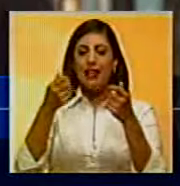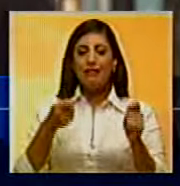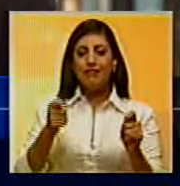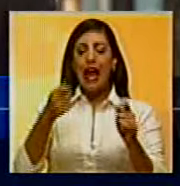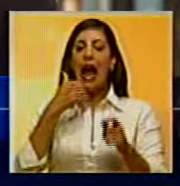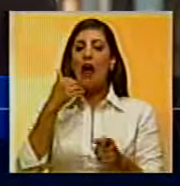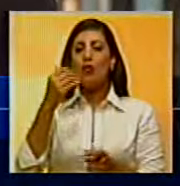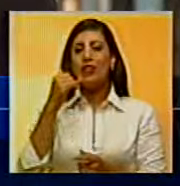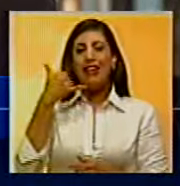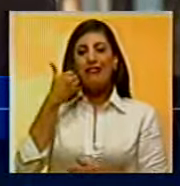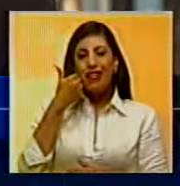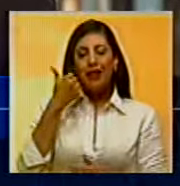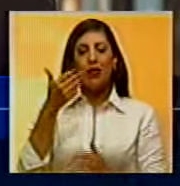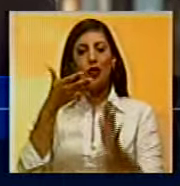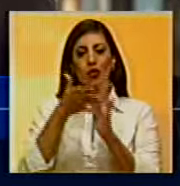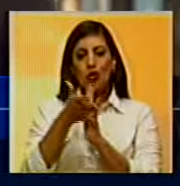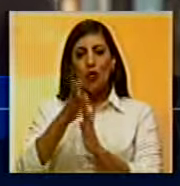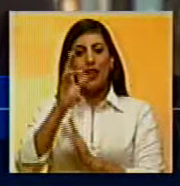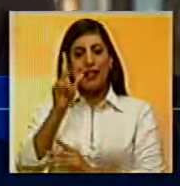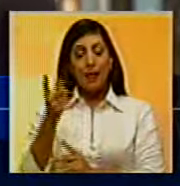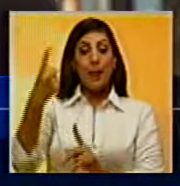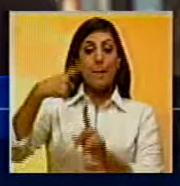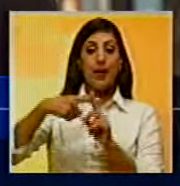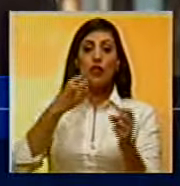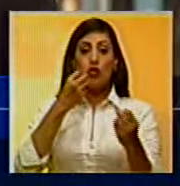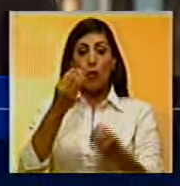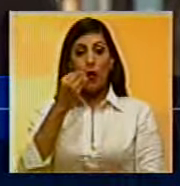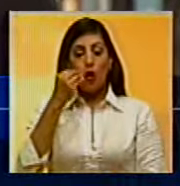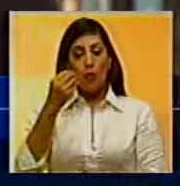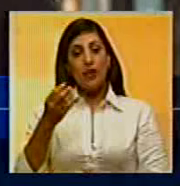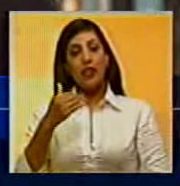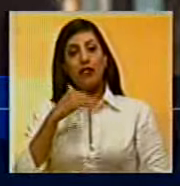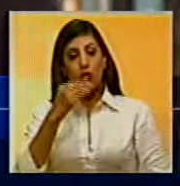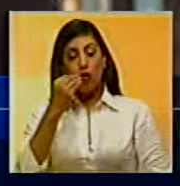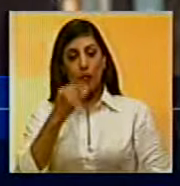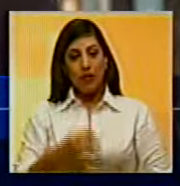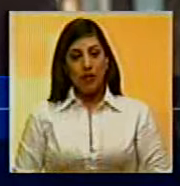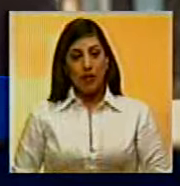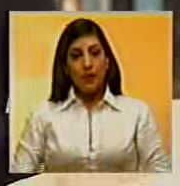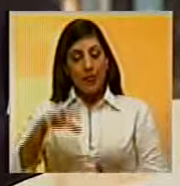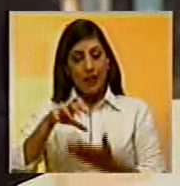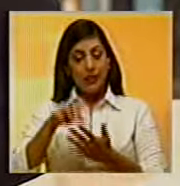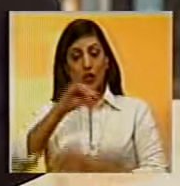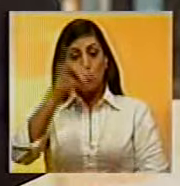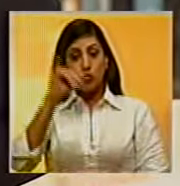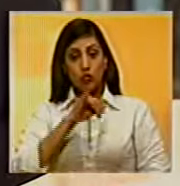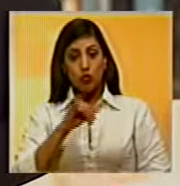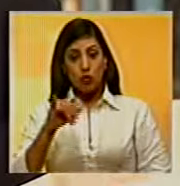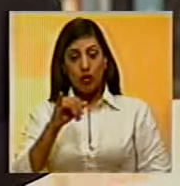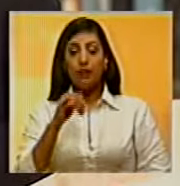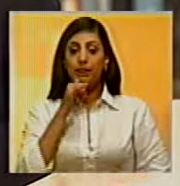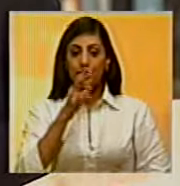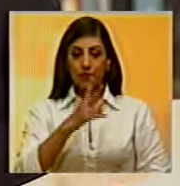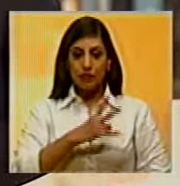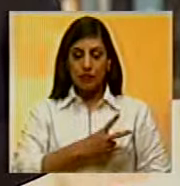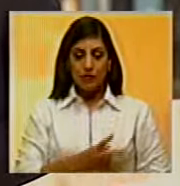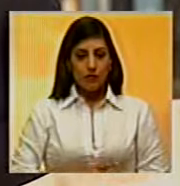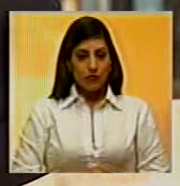tratar algunas enfermedades primarias y además entregar alimentos de la canasta básica. En el estado azul, José Leonardo Nava, Noticiero,